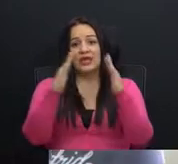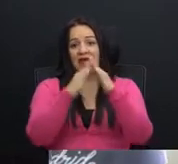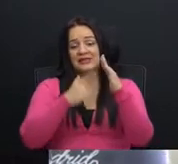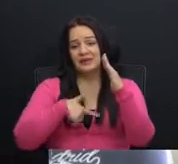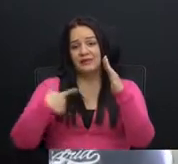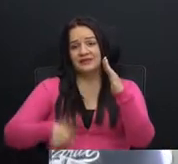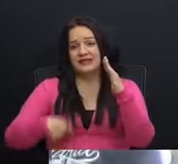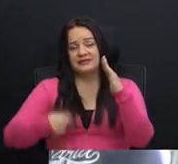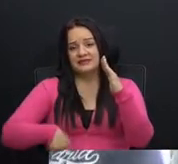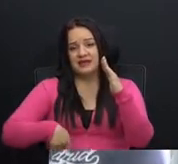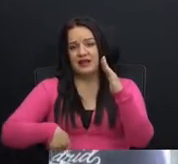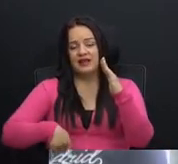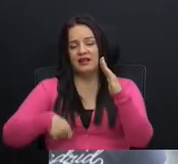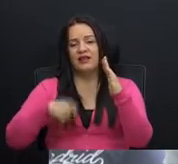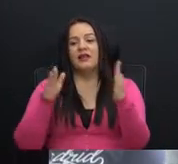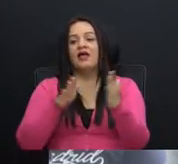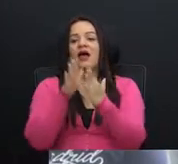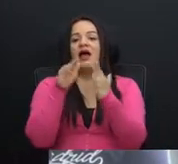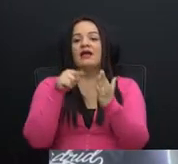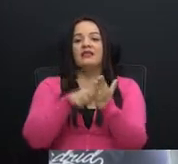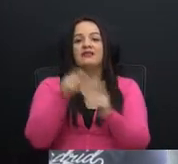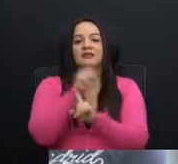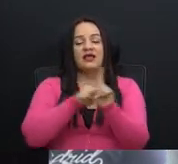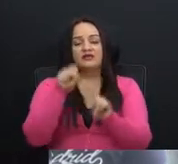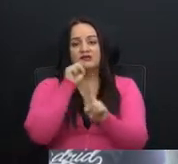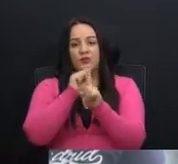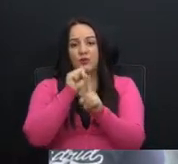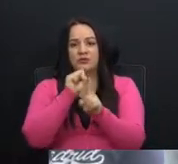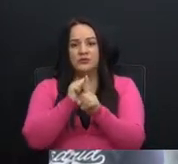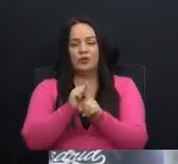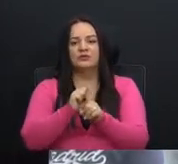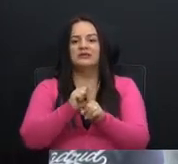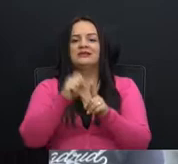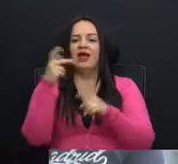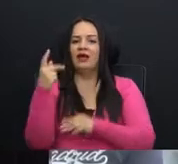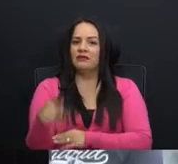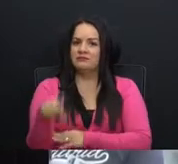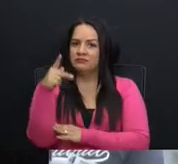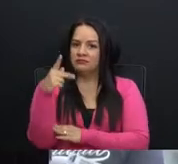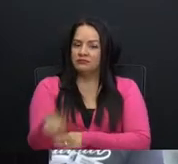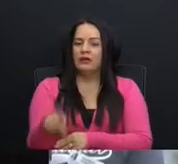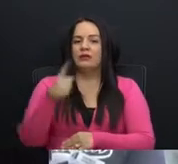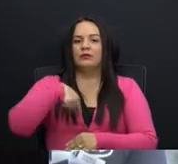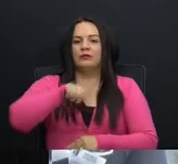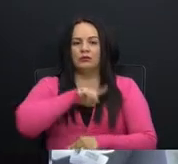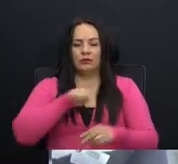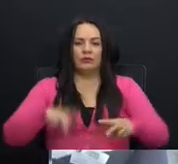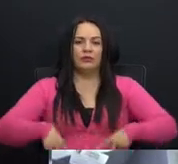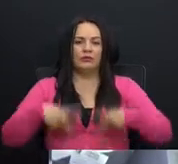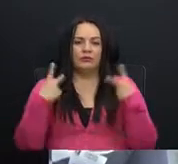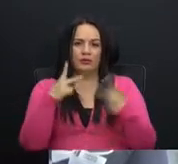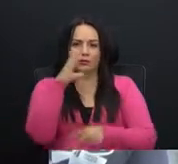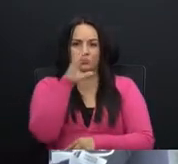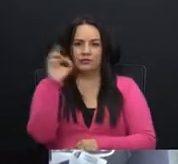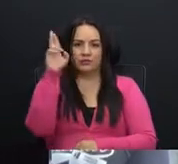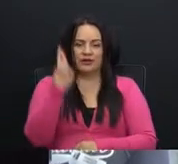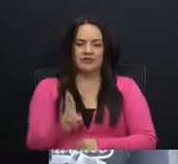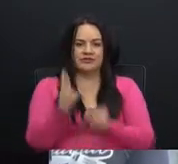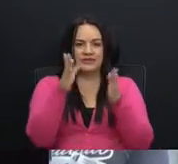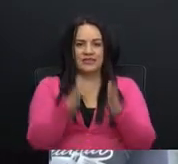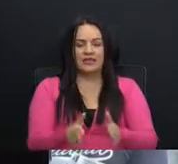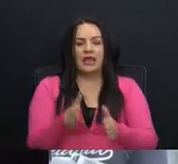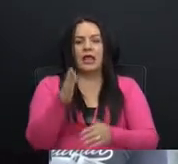presidencial ante esta situación tan grave que estamos viviendo los costarricenses. Al